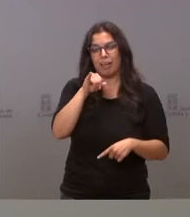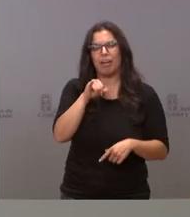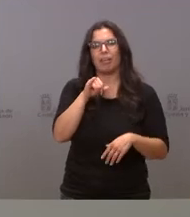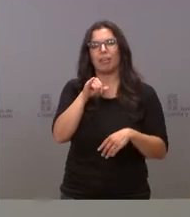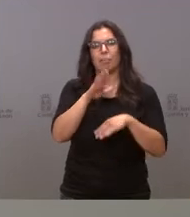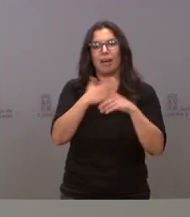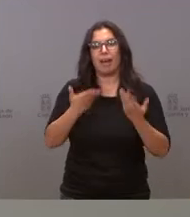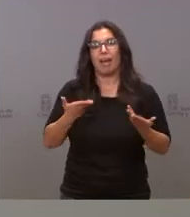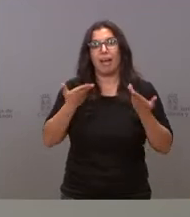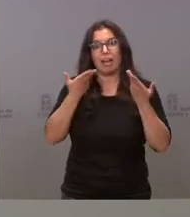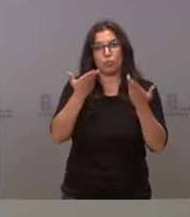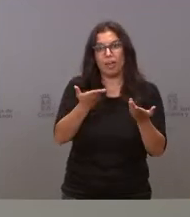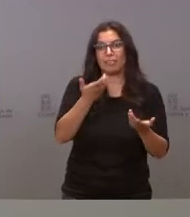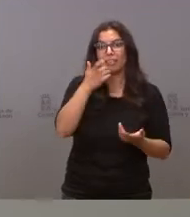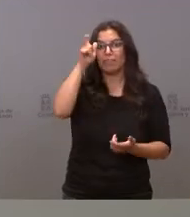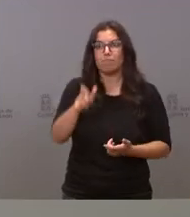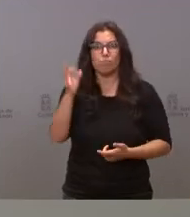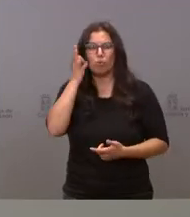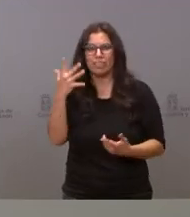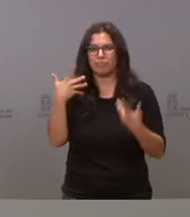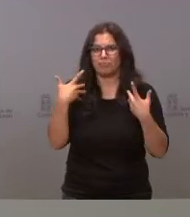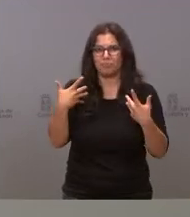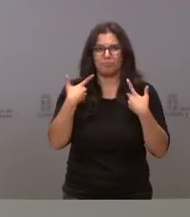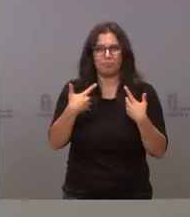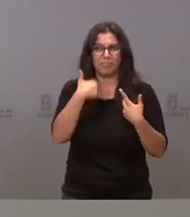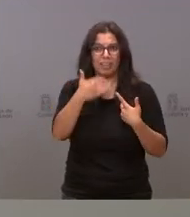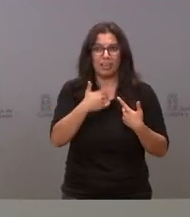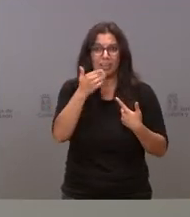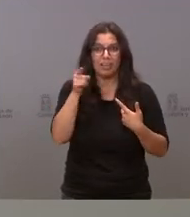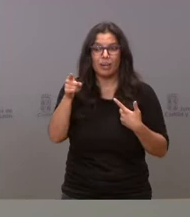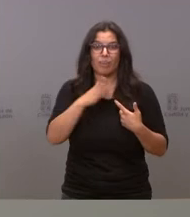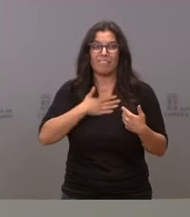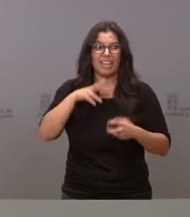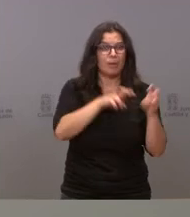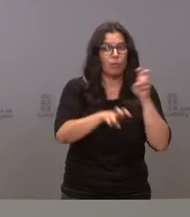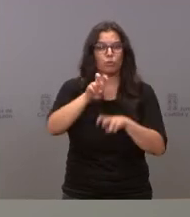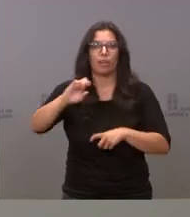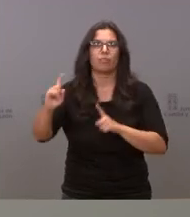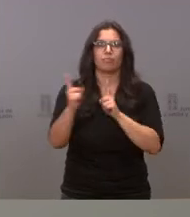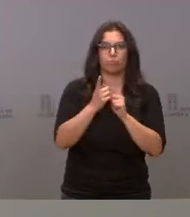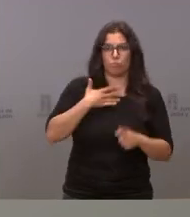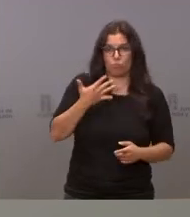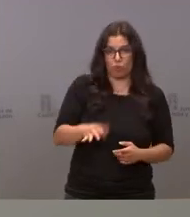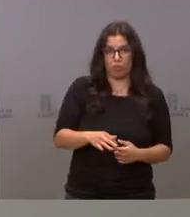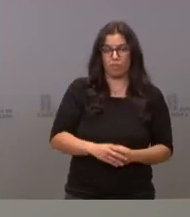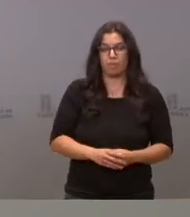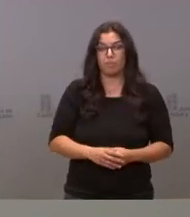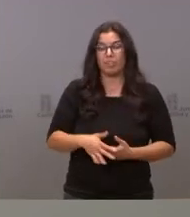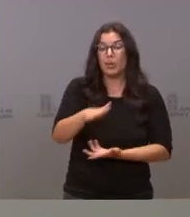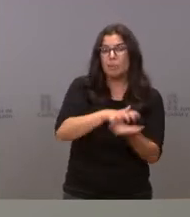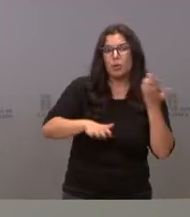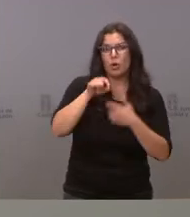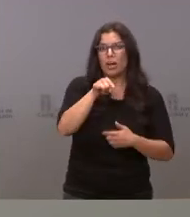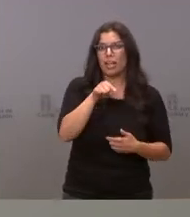ayudar a toda aquella mujer que esté padeciendo esta violencia y quiera buscar ayuda. Este tipo de violencia es